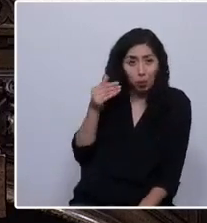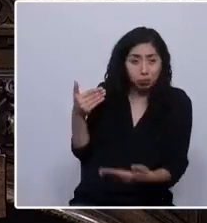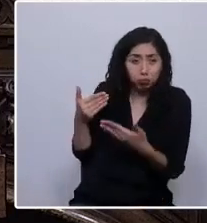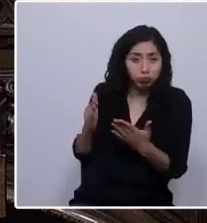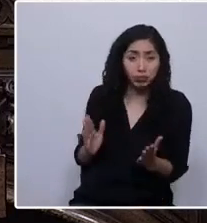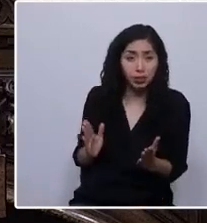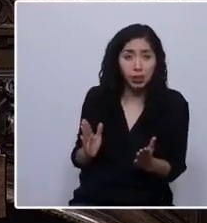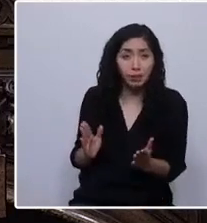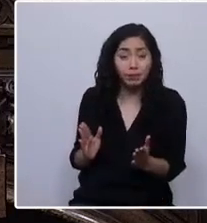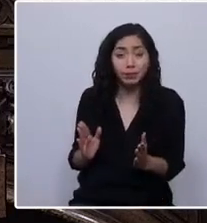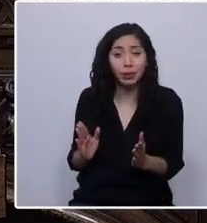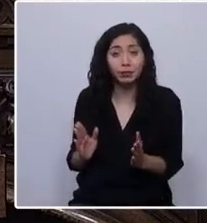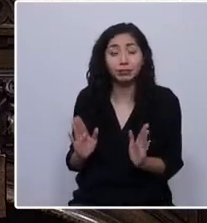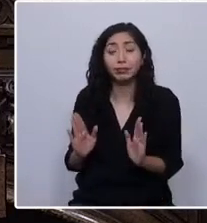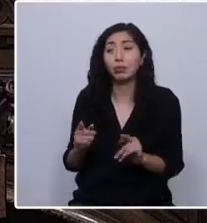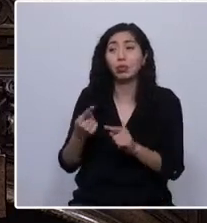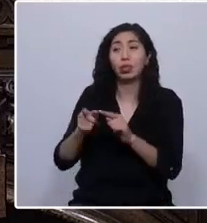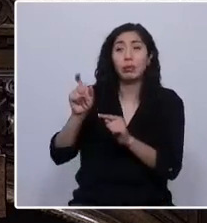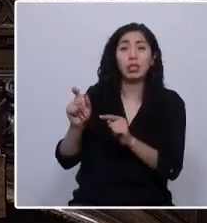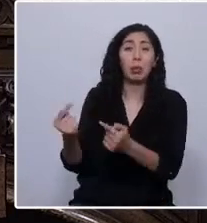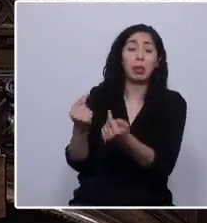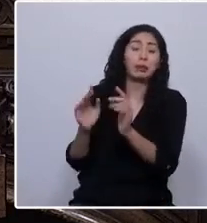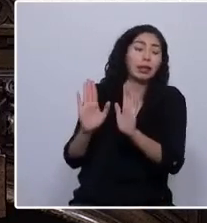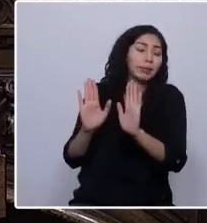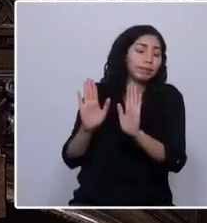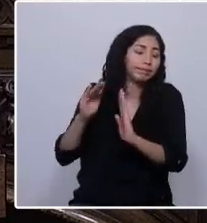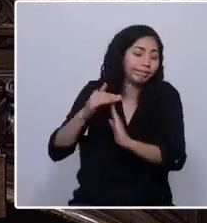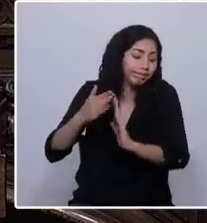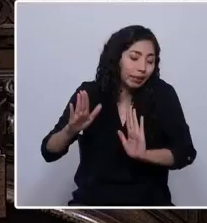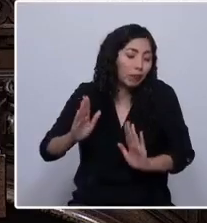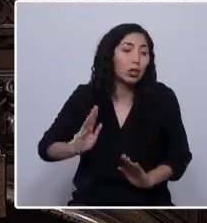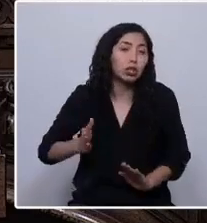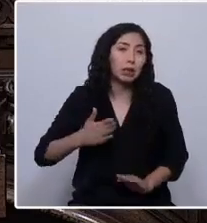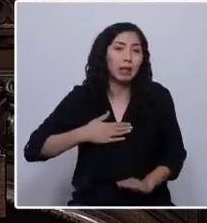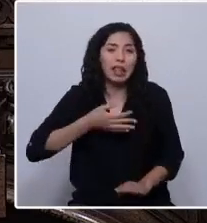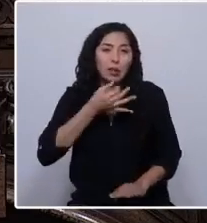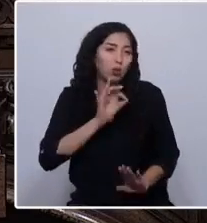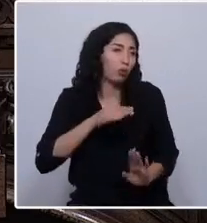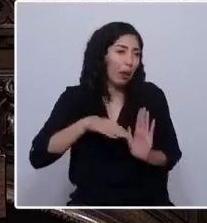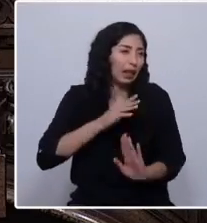bueno, prefiero seguir con mi discurso que es mucho más interesante.